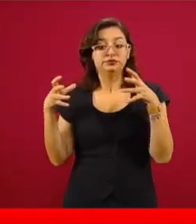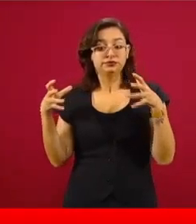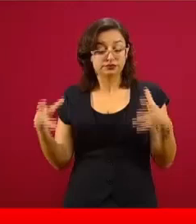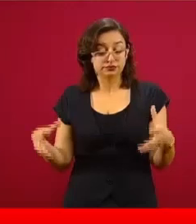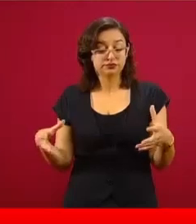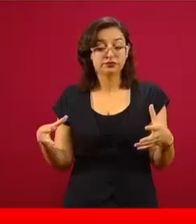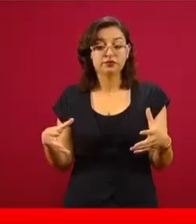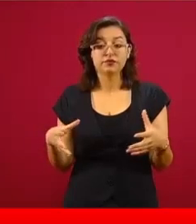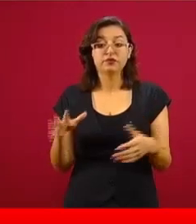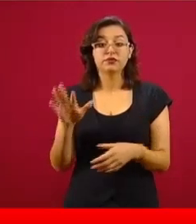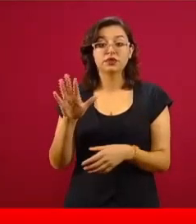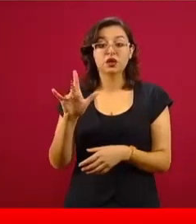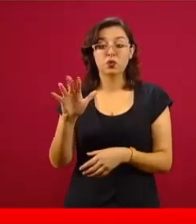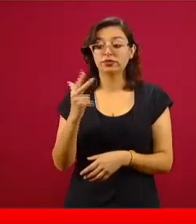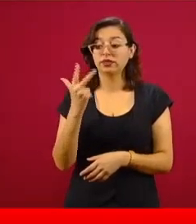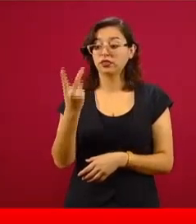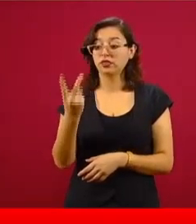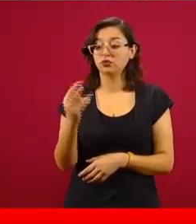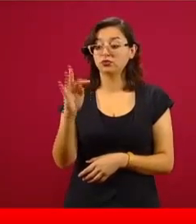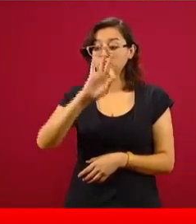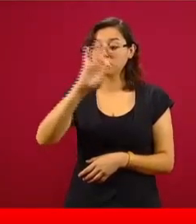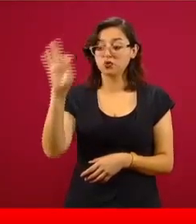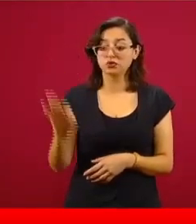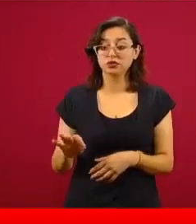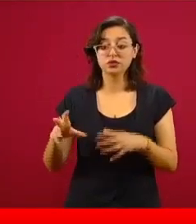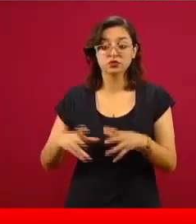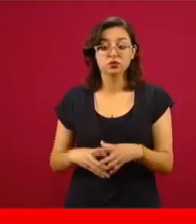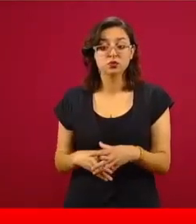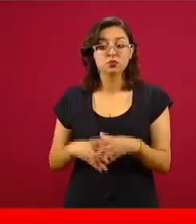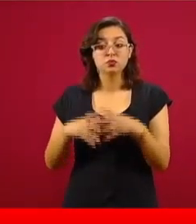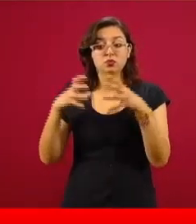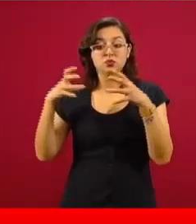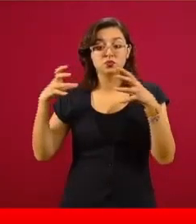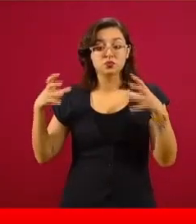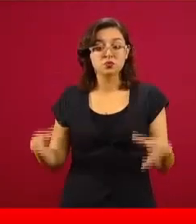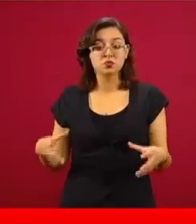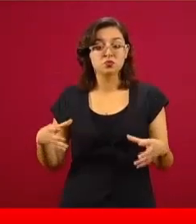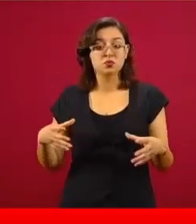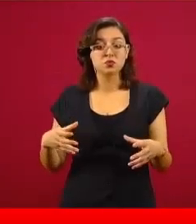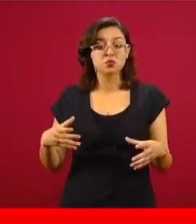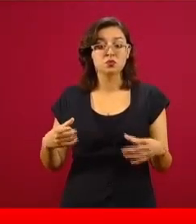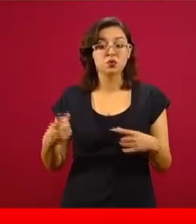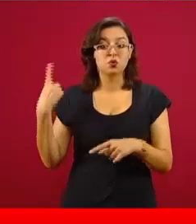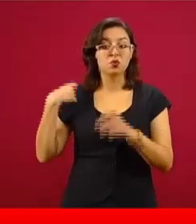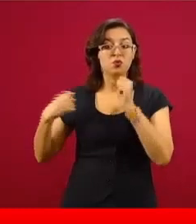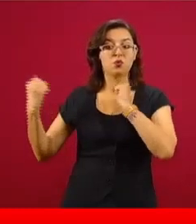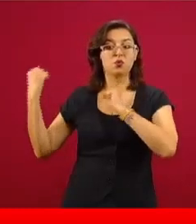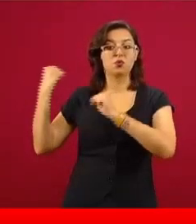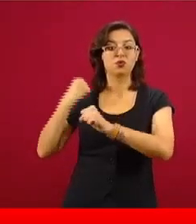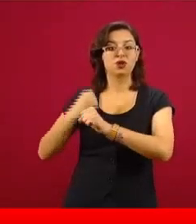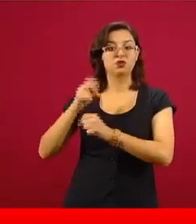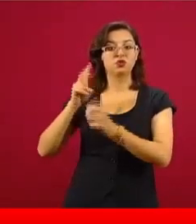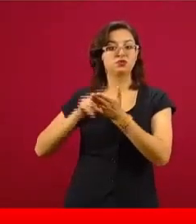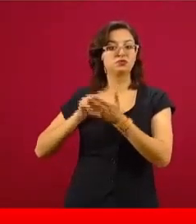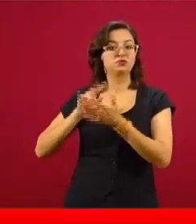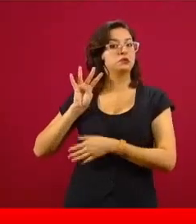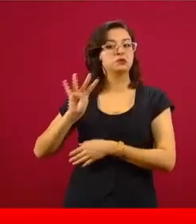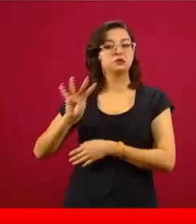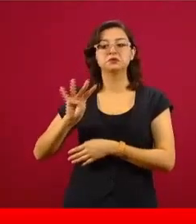del 52 por ciento, más que en el primer trimestre del año 2019.